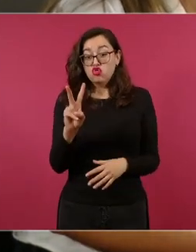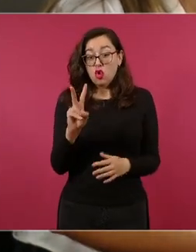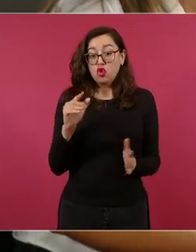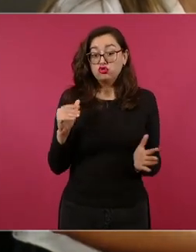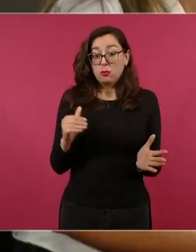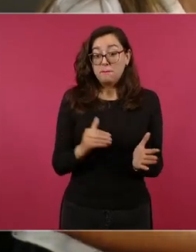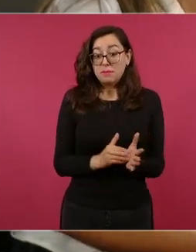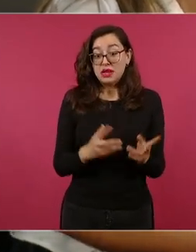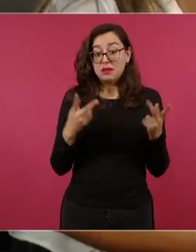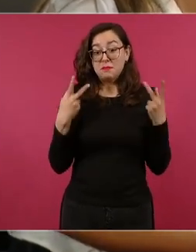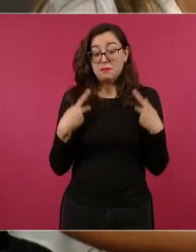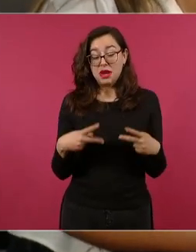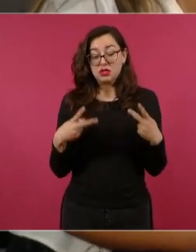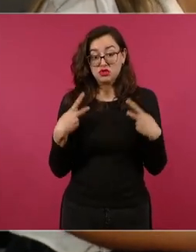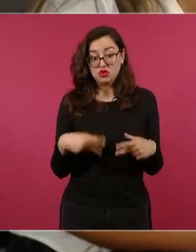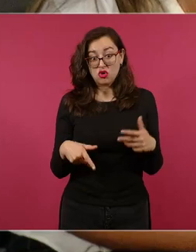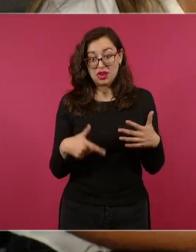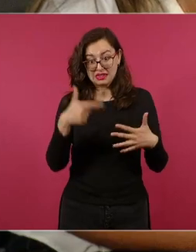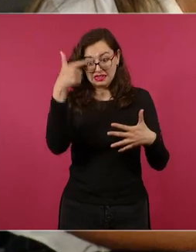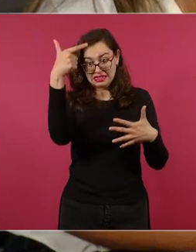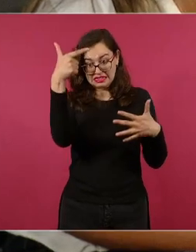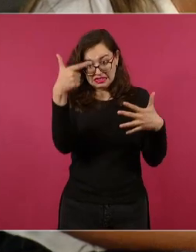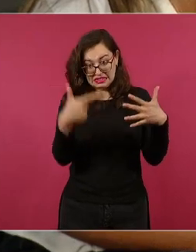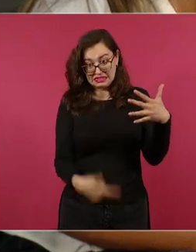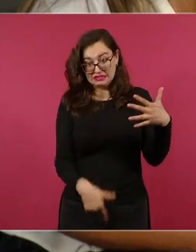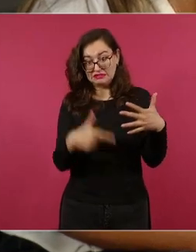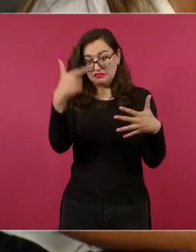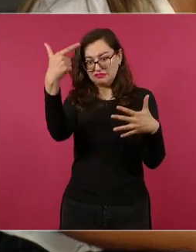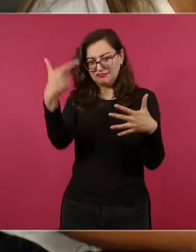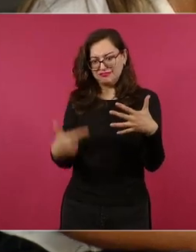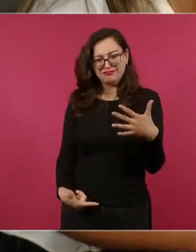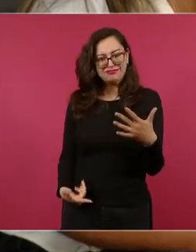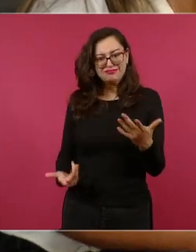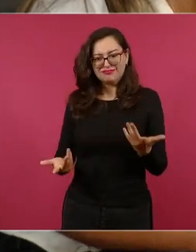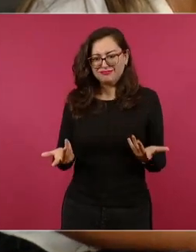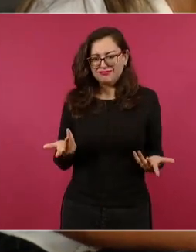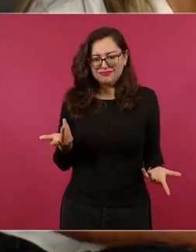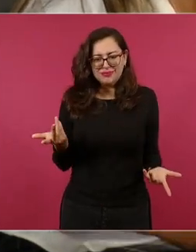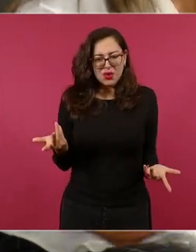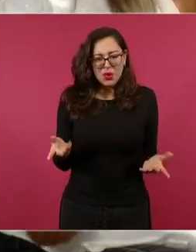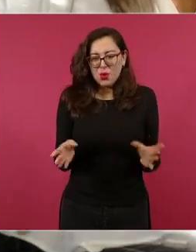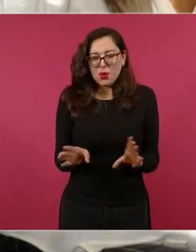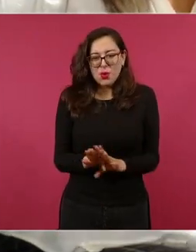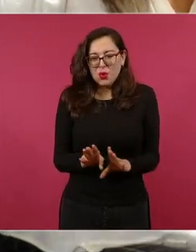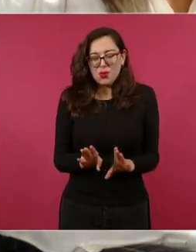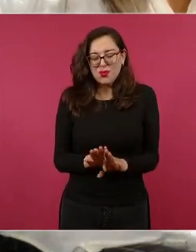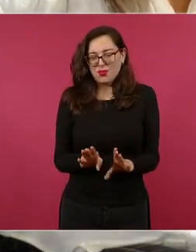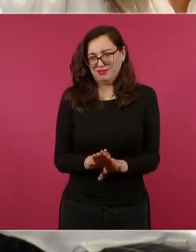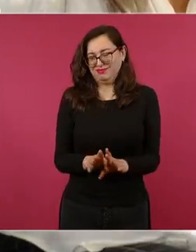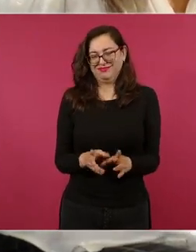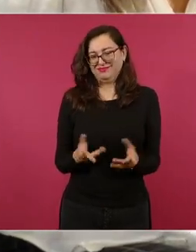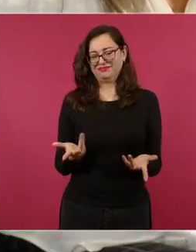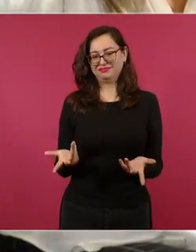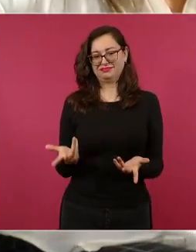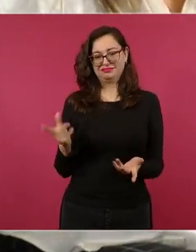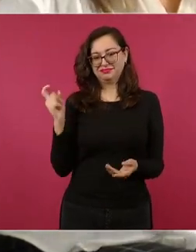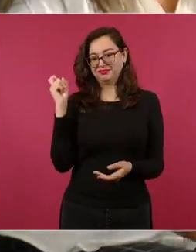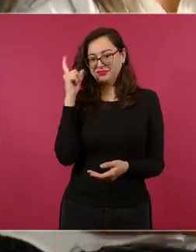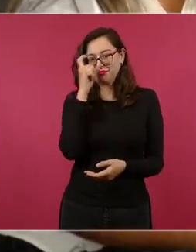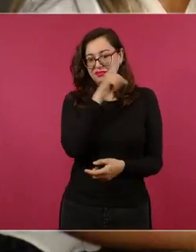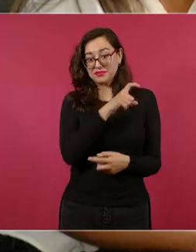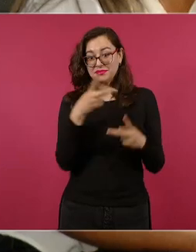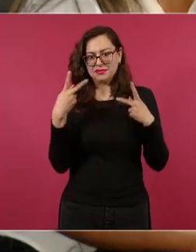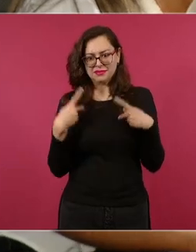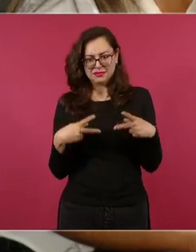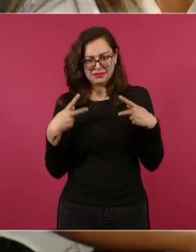en las boletas el día de la elección ¿cómo se podría hacer para evitar esa complejidad que el ciudadano tenga que